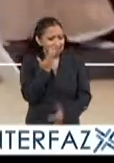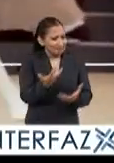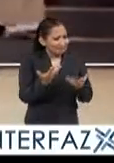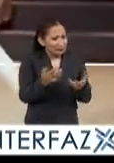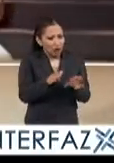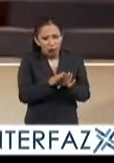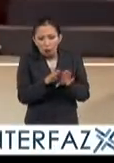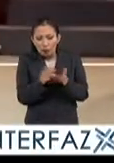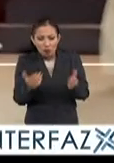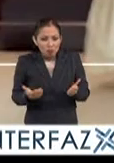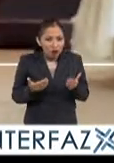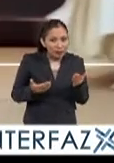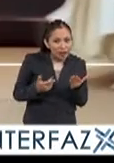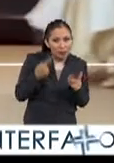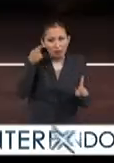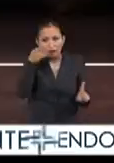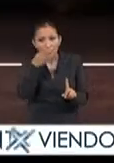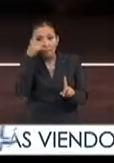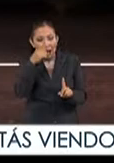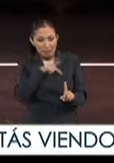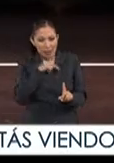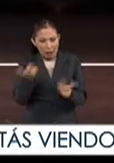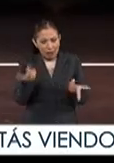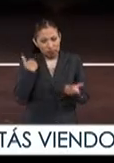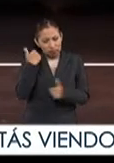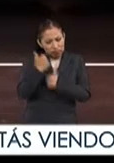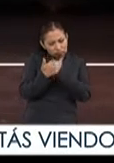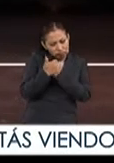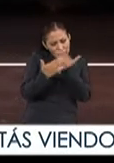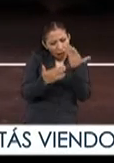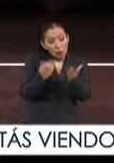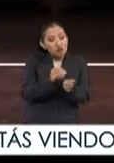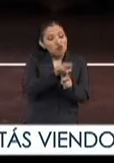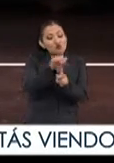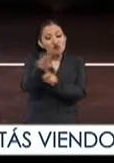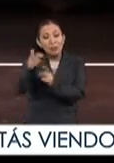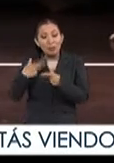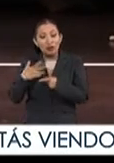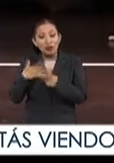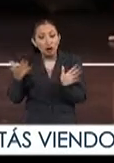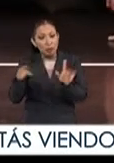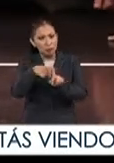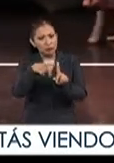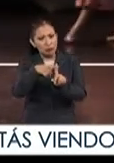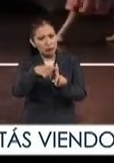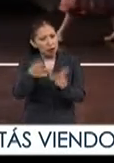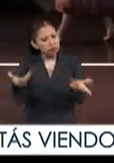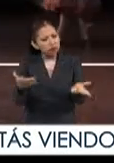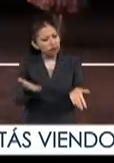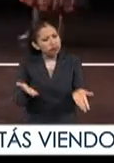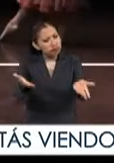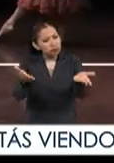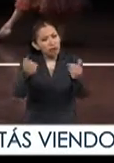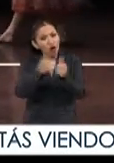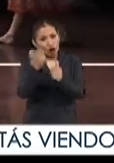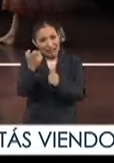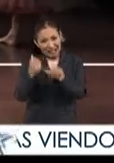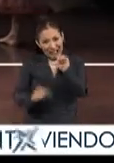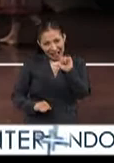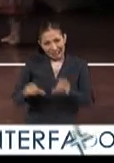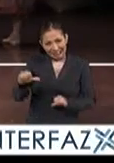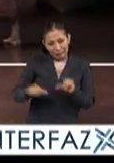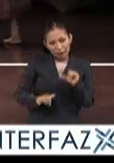como gran motivación o propósito para mi carrera el poder influenciar la vida de las personas de una manera positiva y creo que a través de estas